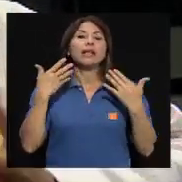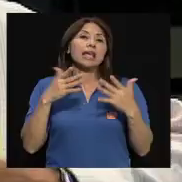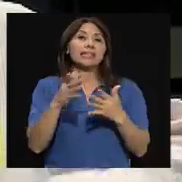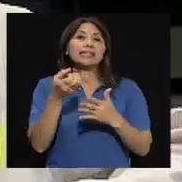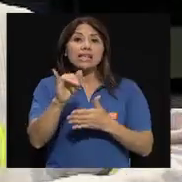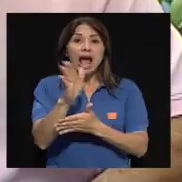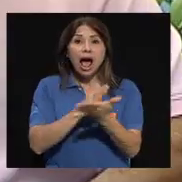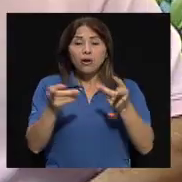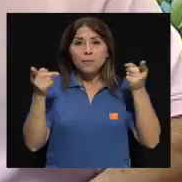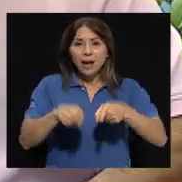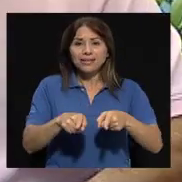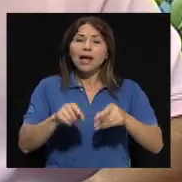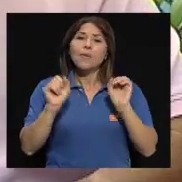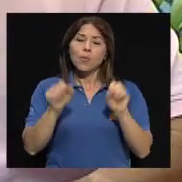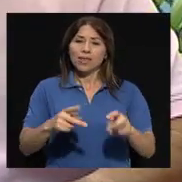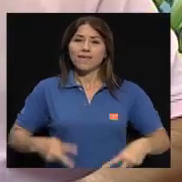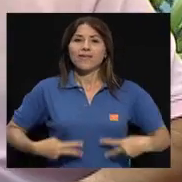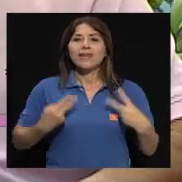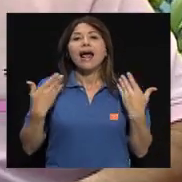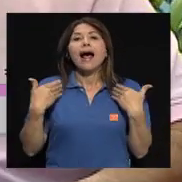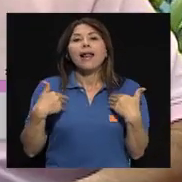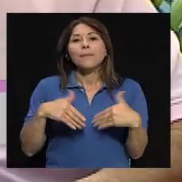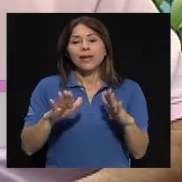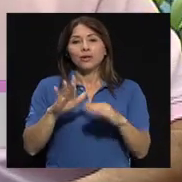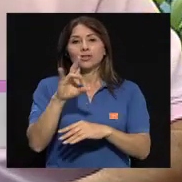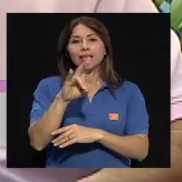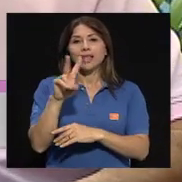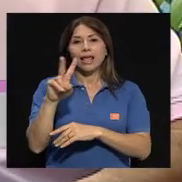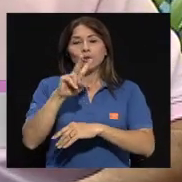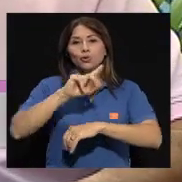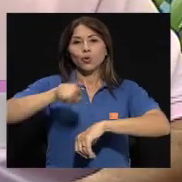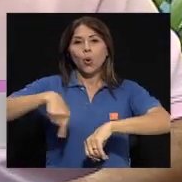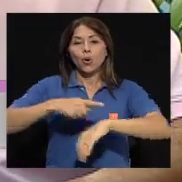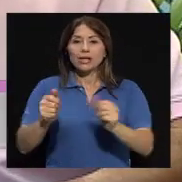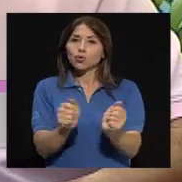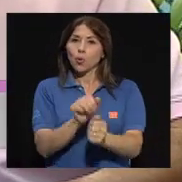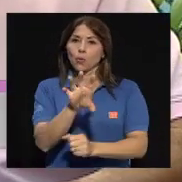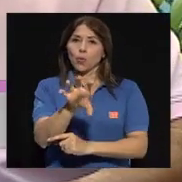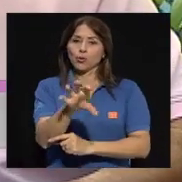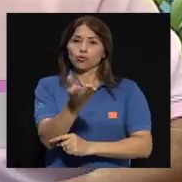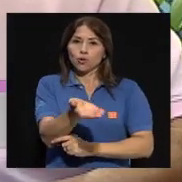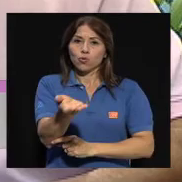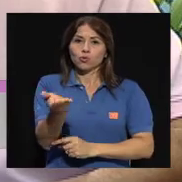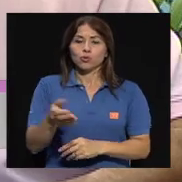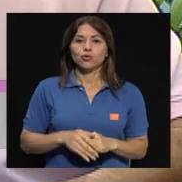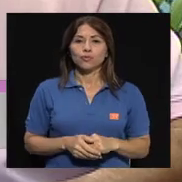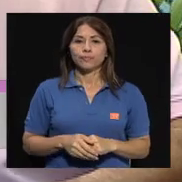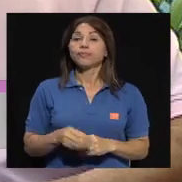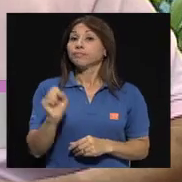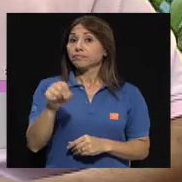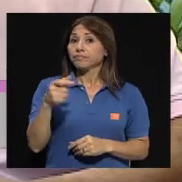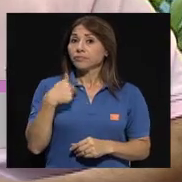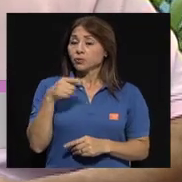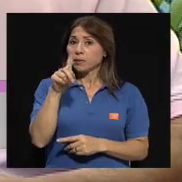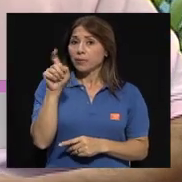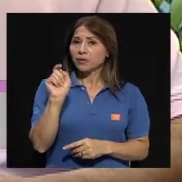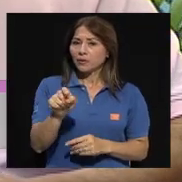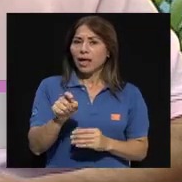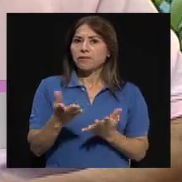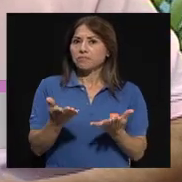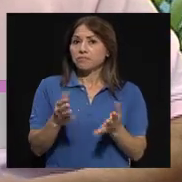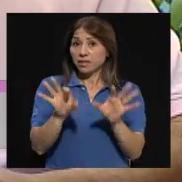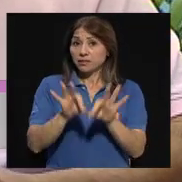recursos. Claro, eso le quería preguntar. ¿Cuánto es lo recomendable que una familia pueda planear y hacer, digamos, que un pequeño